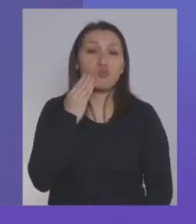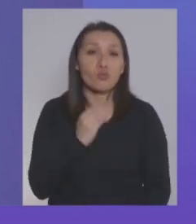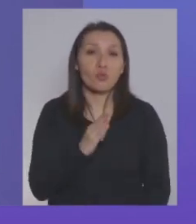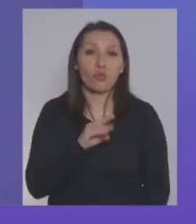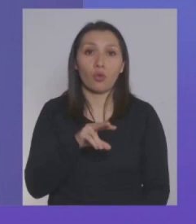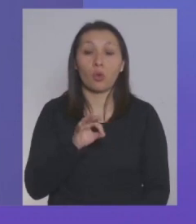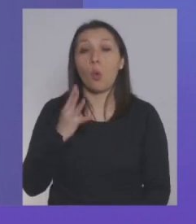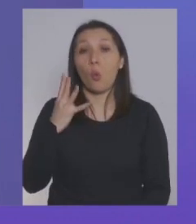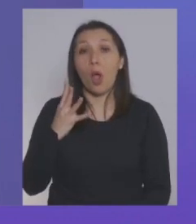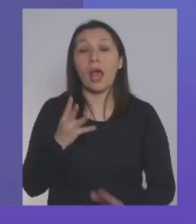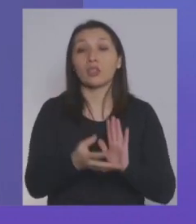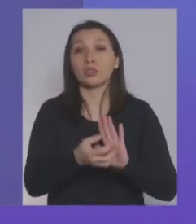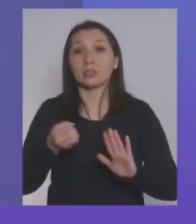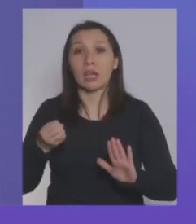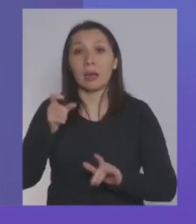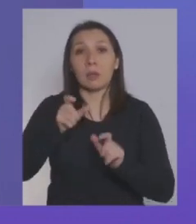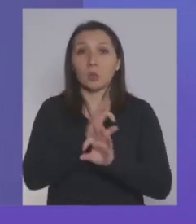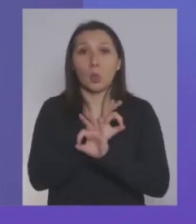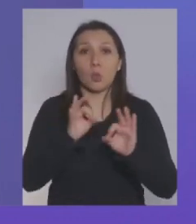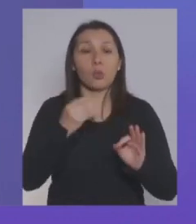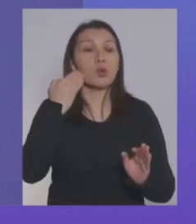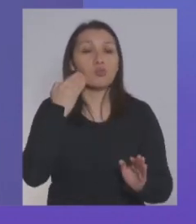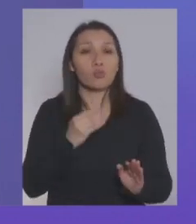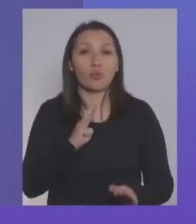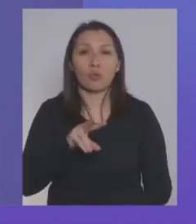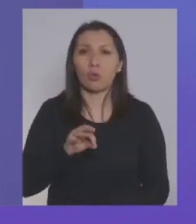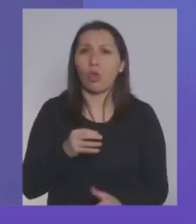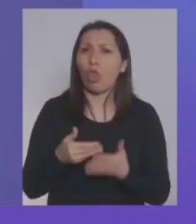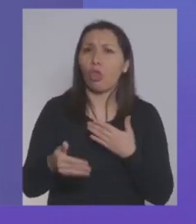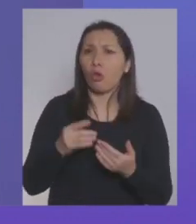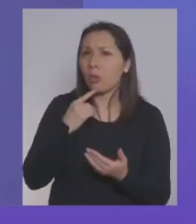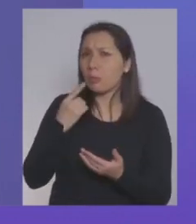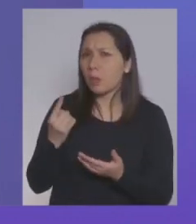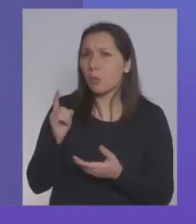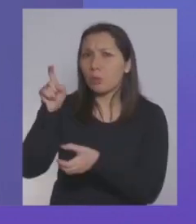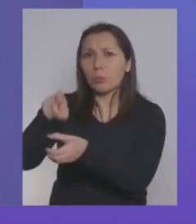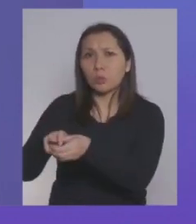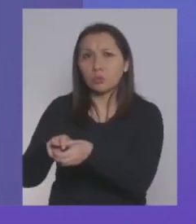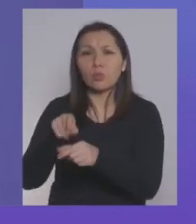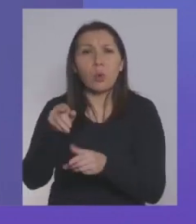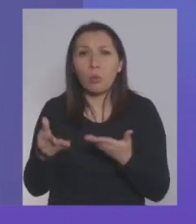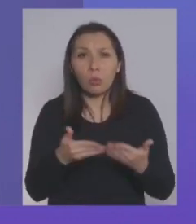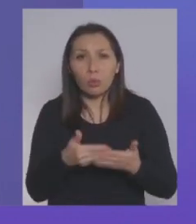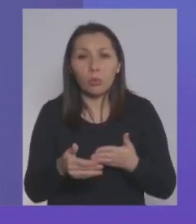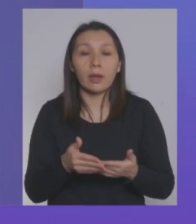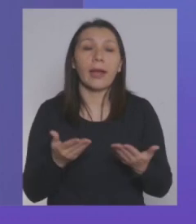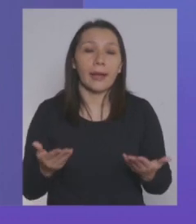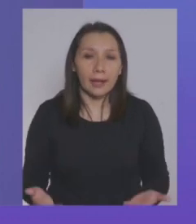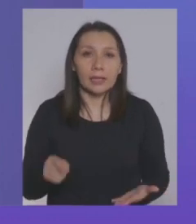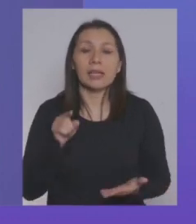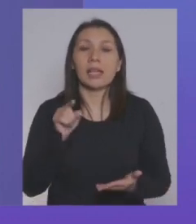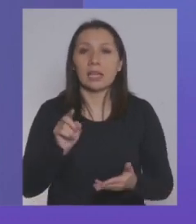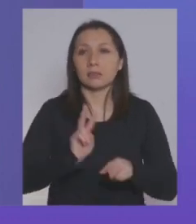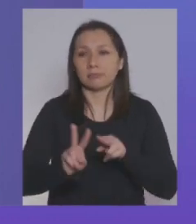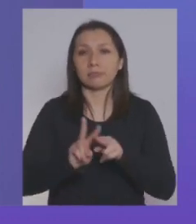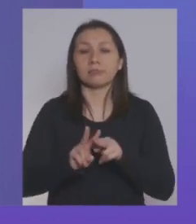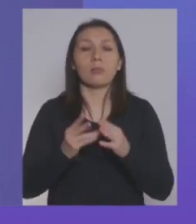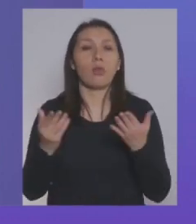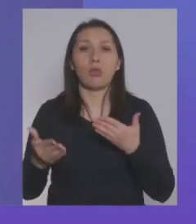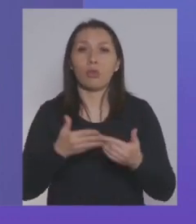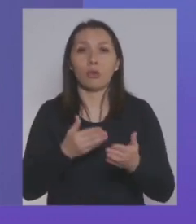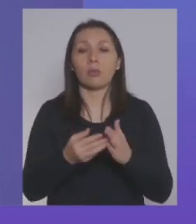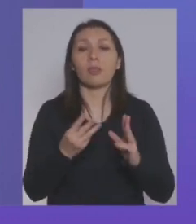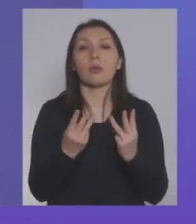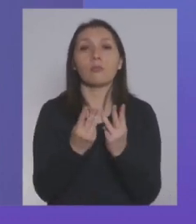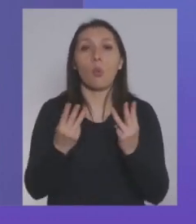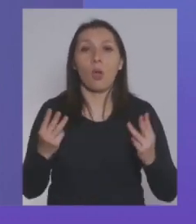y cuatro giros para aquellas personas que no hayan recibido el bono. ¿Y dónde se postura? Y por su postura, esto se operacionalizó a través de